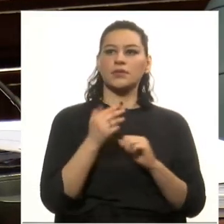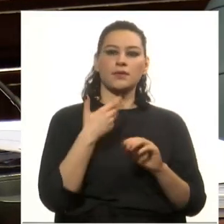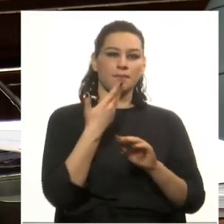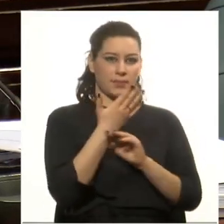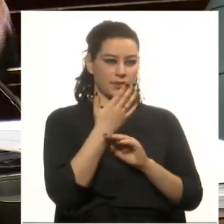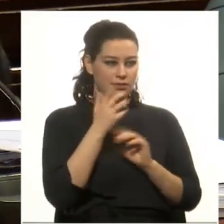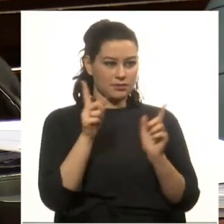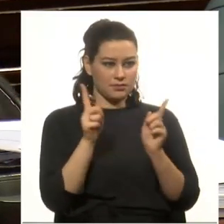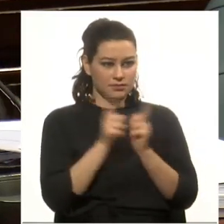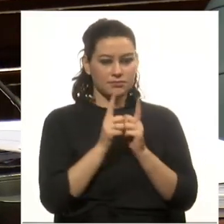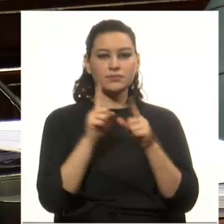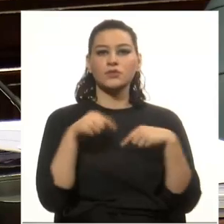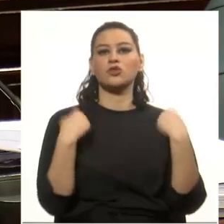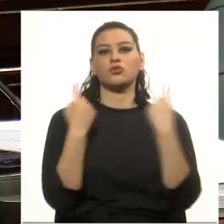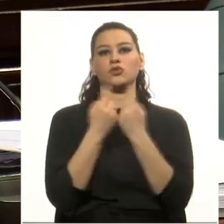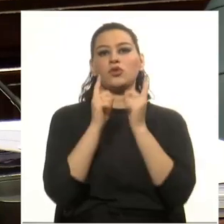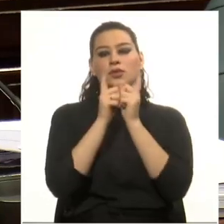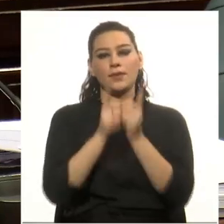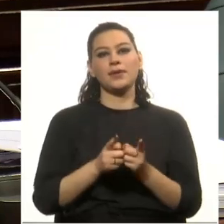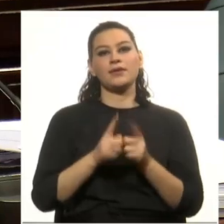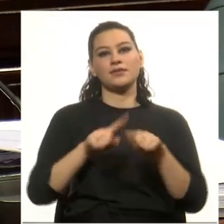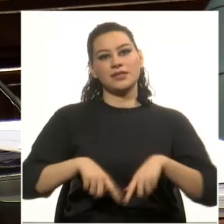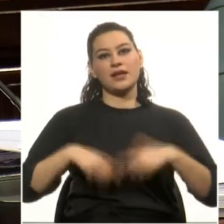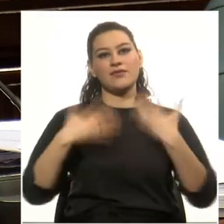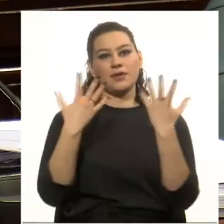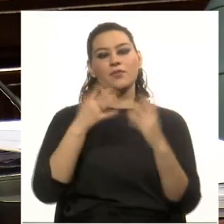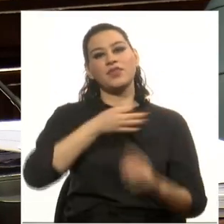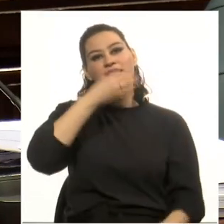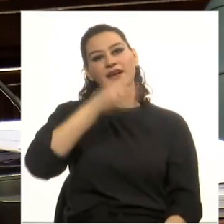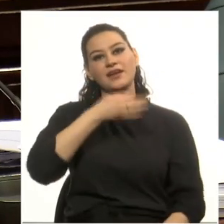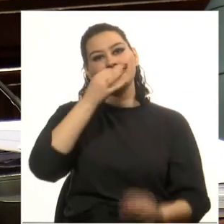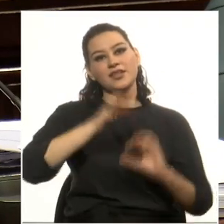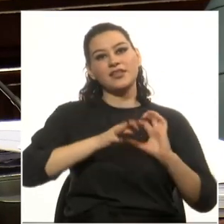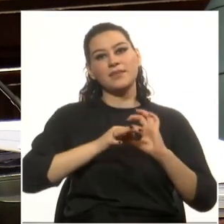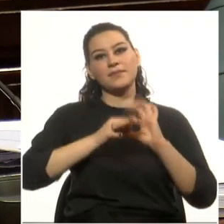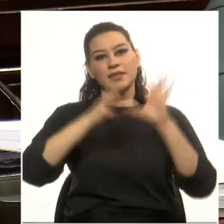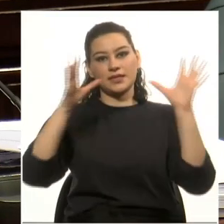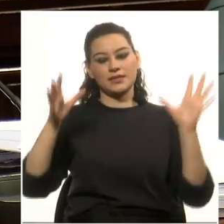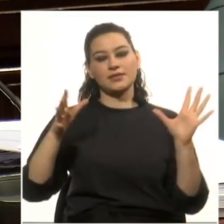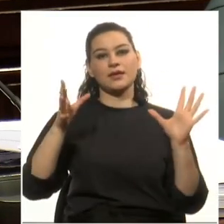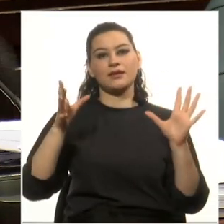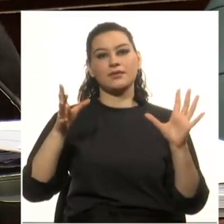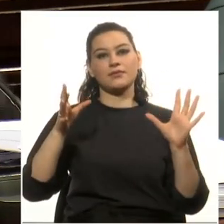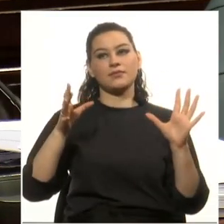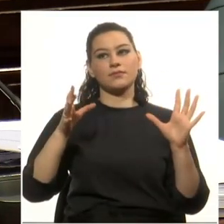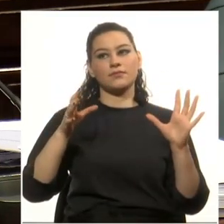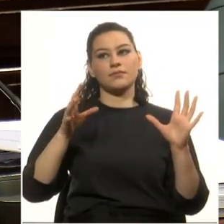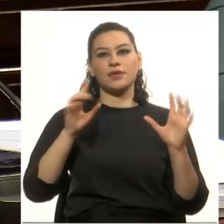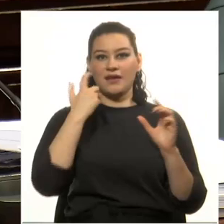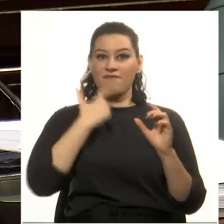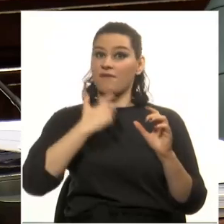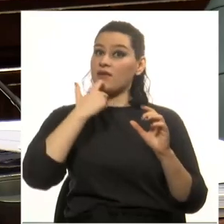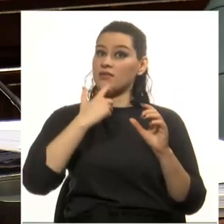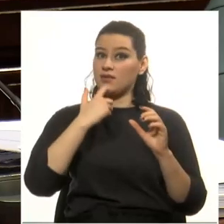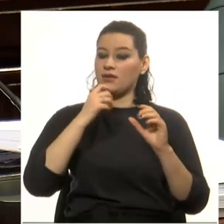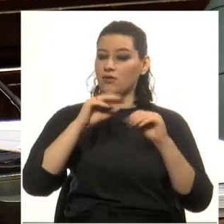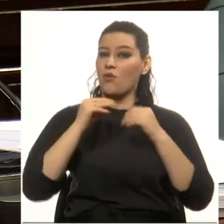pido redondear esto. Nosotros también celebramos una declaración de la independencia incompleta.